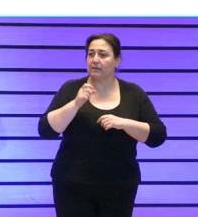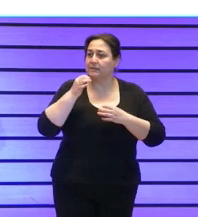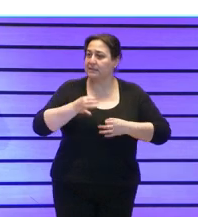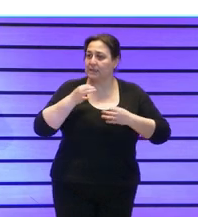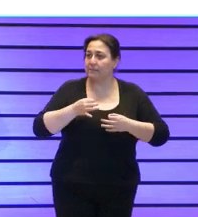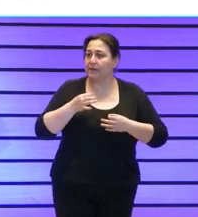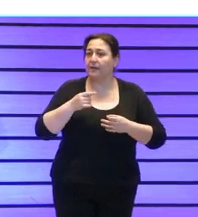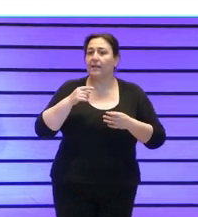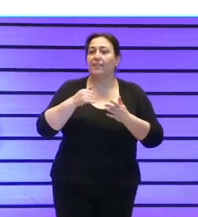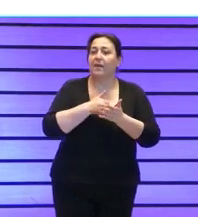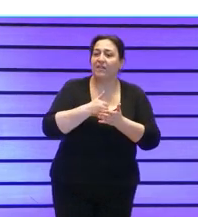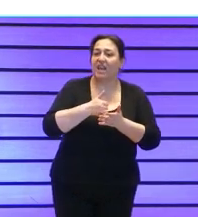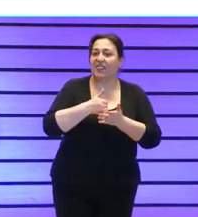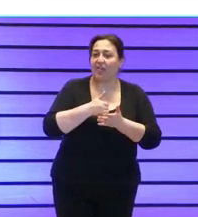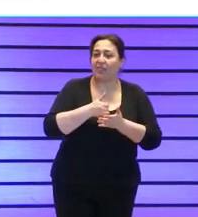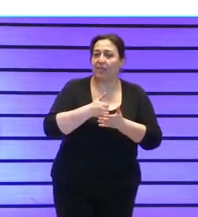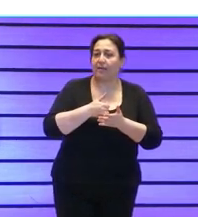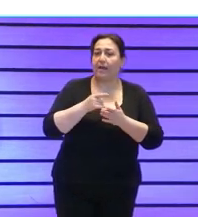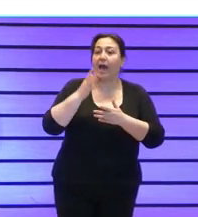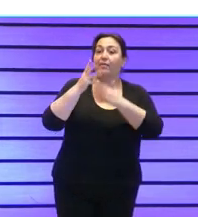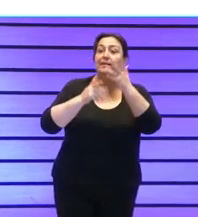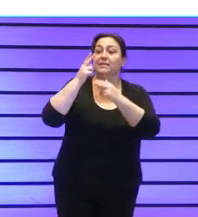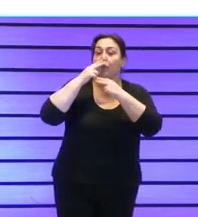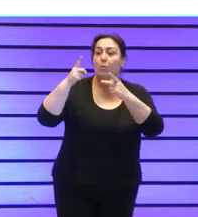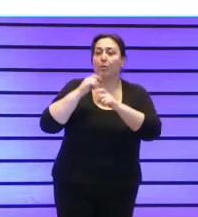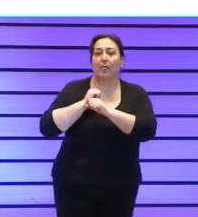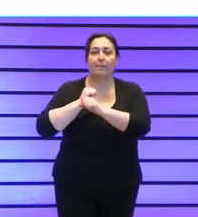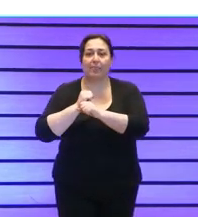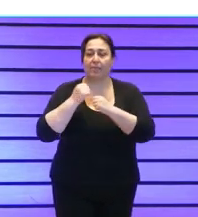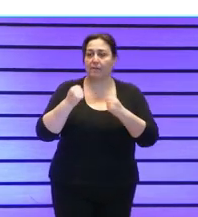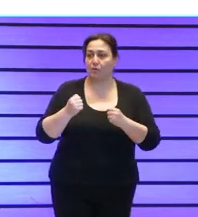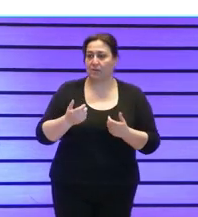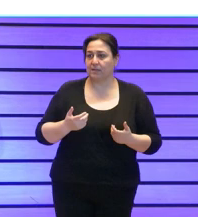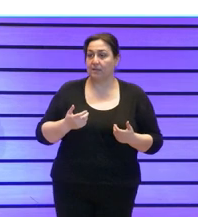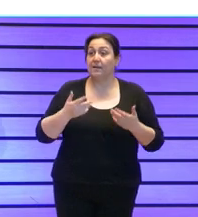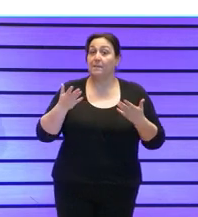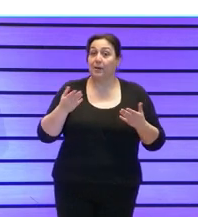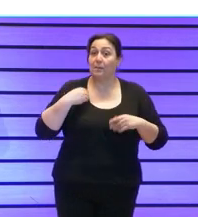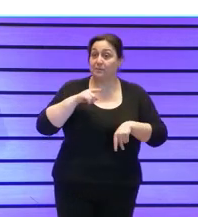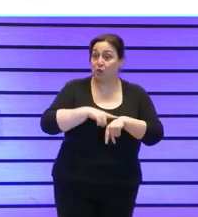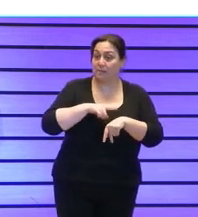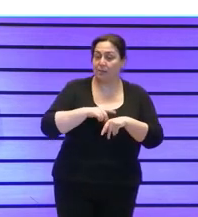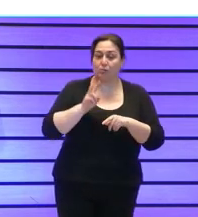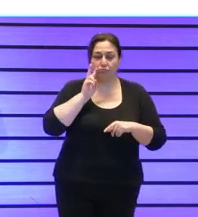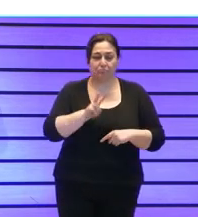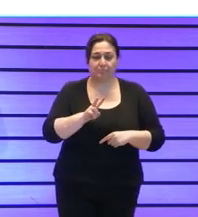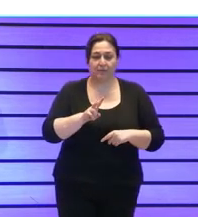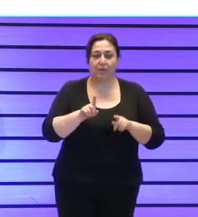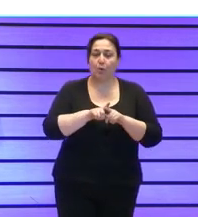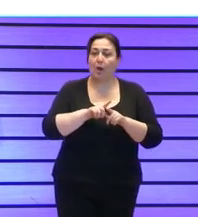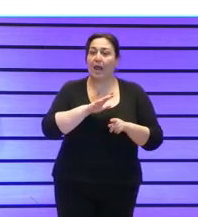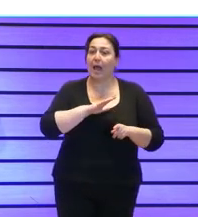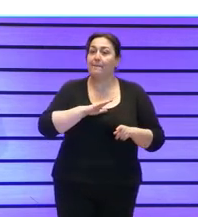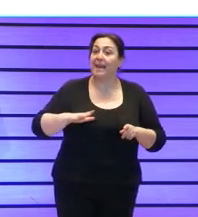debilidad la excesiva dependencia de las administraciones públicas pero a su vez nos aparecía como una amenaza